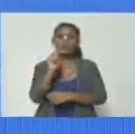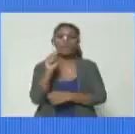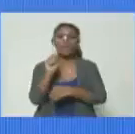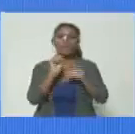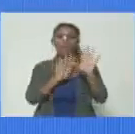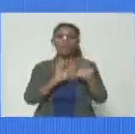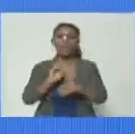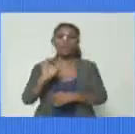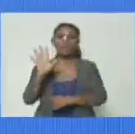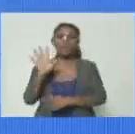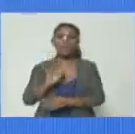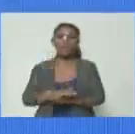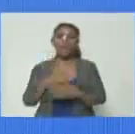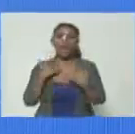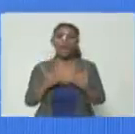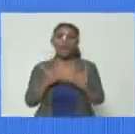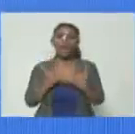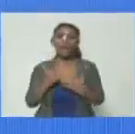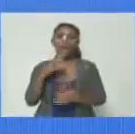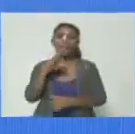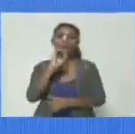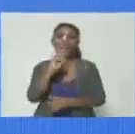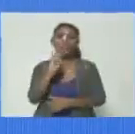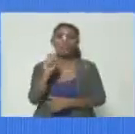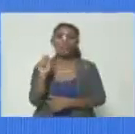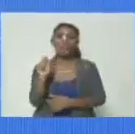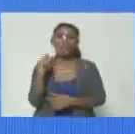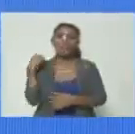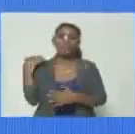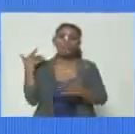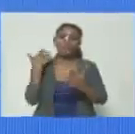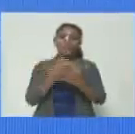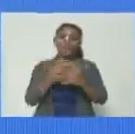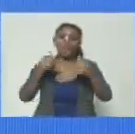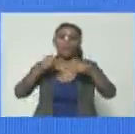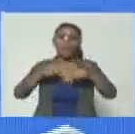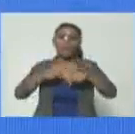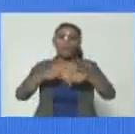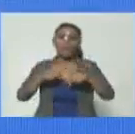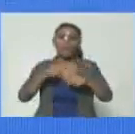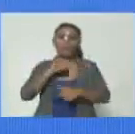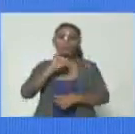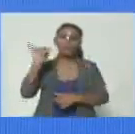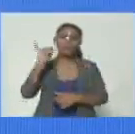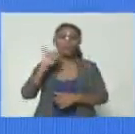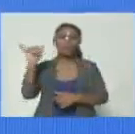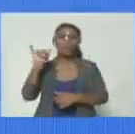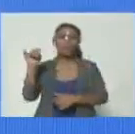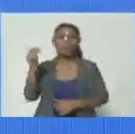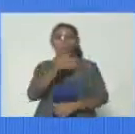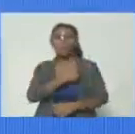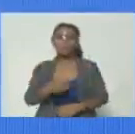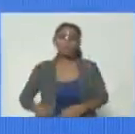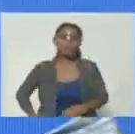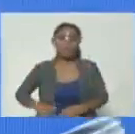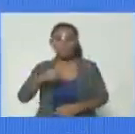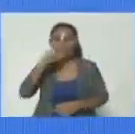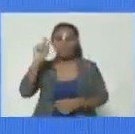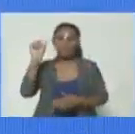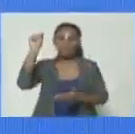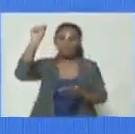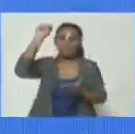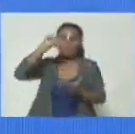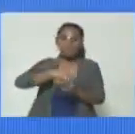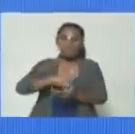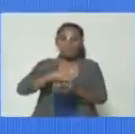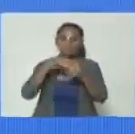ahora la cota 905 de un tiempo para acá denuncia el ejecutivo nacional que es el epicentro